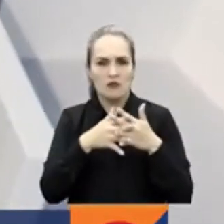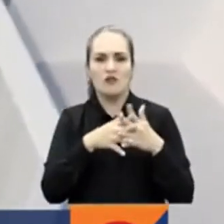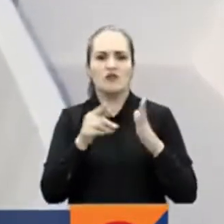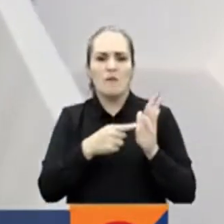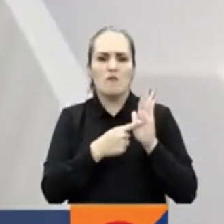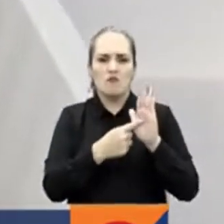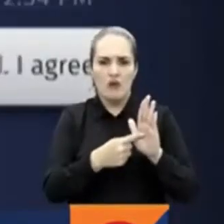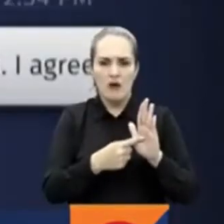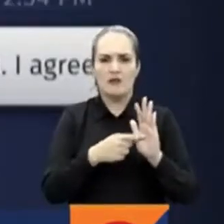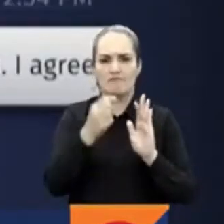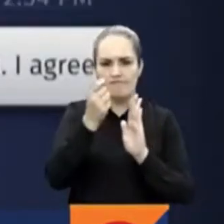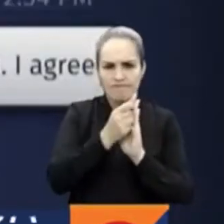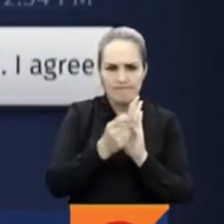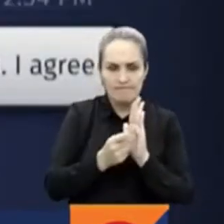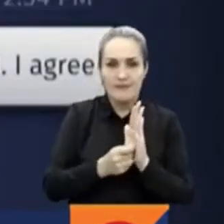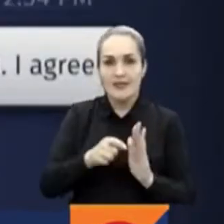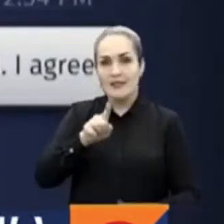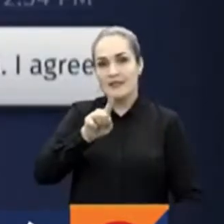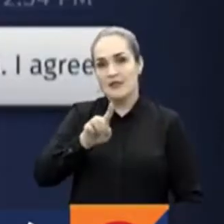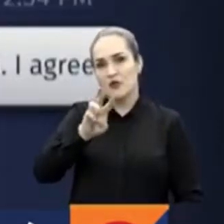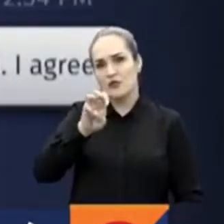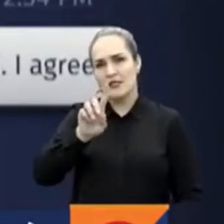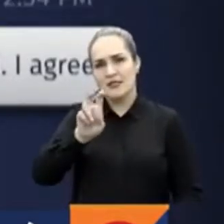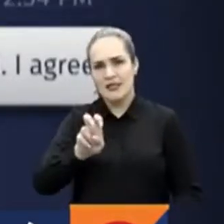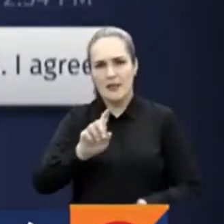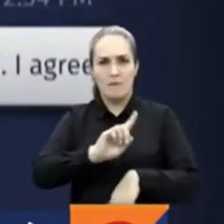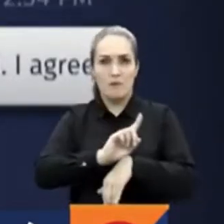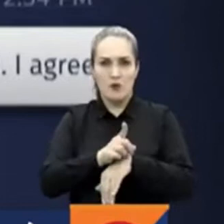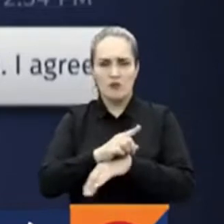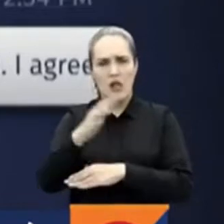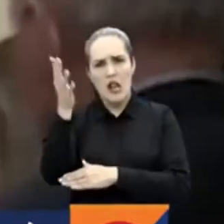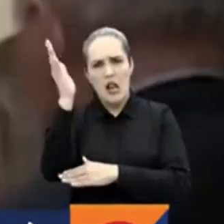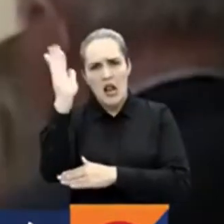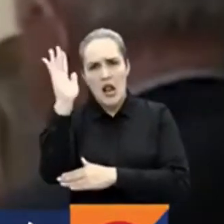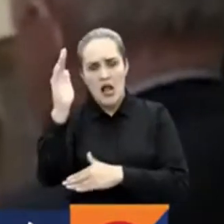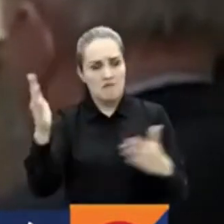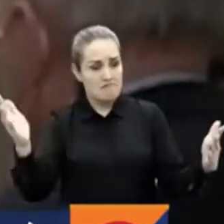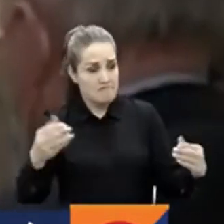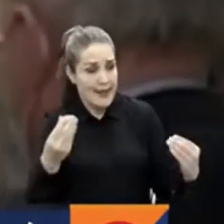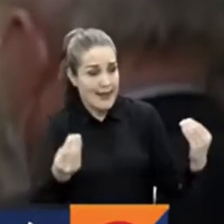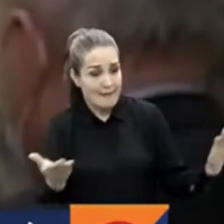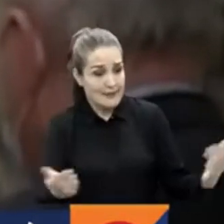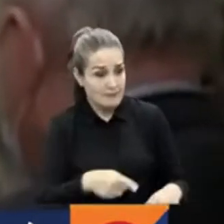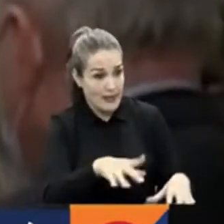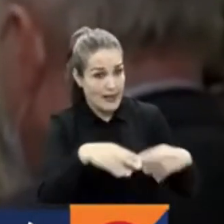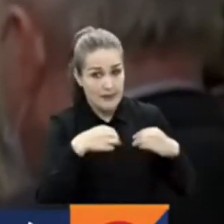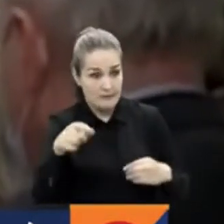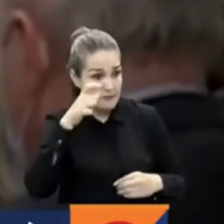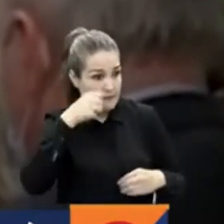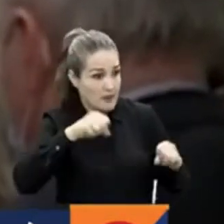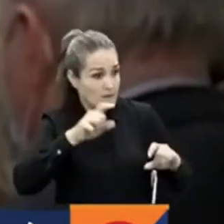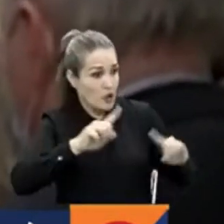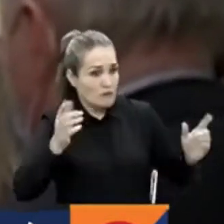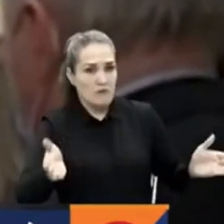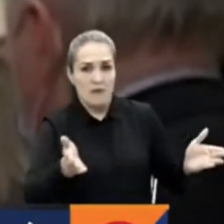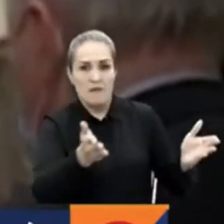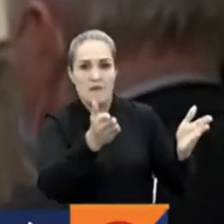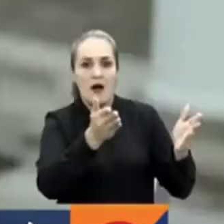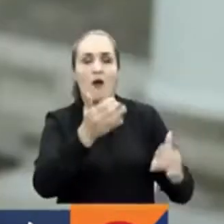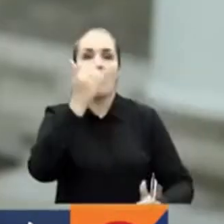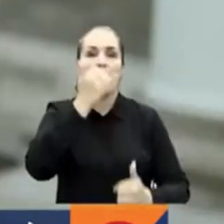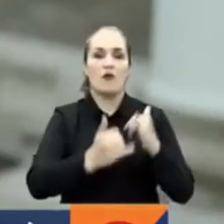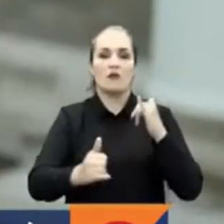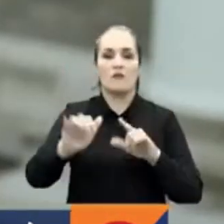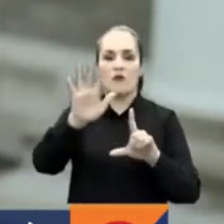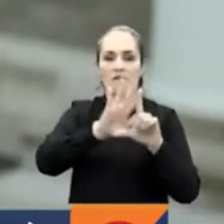examinados los 187 minutos en el que impulsaba a sus partidarios ir a Washington hasta que apareció en el video de Rose